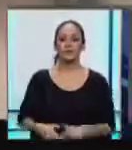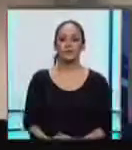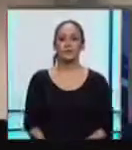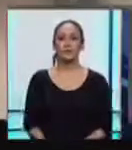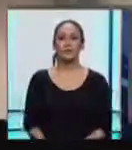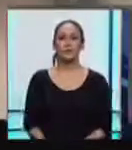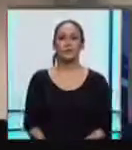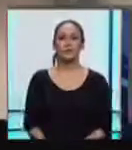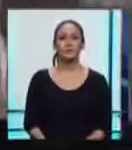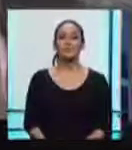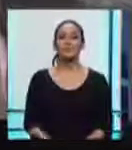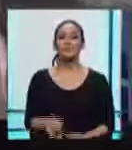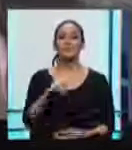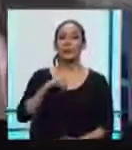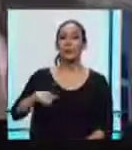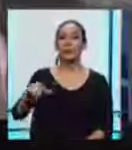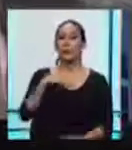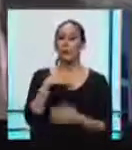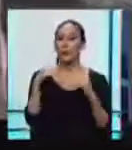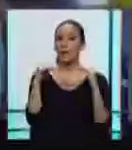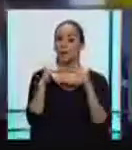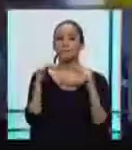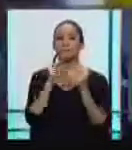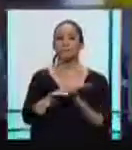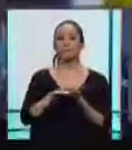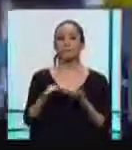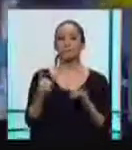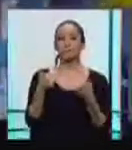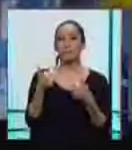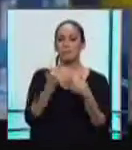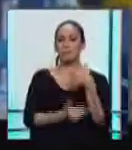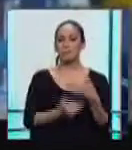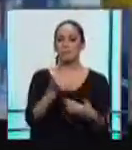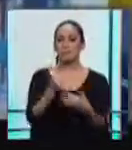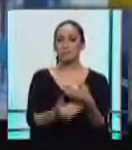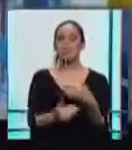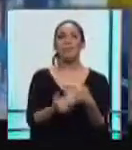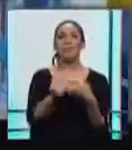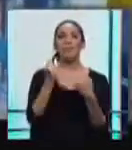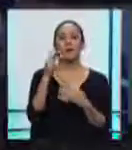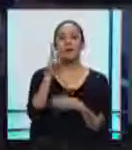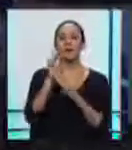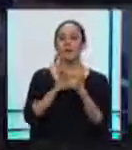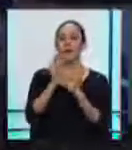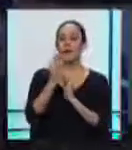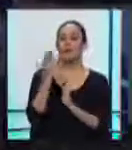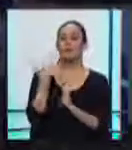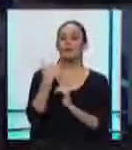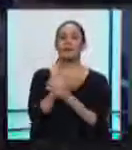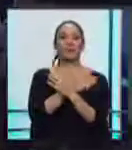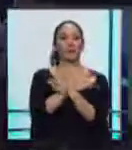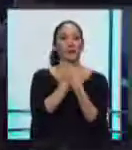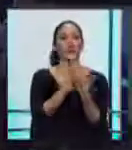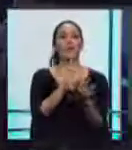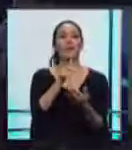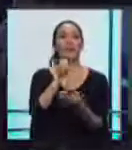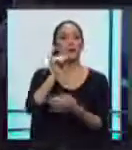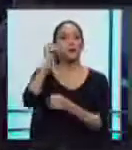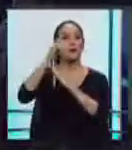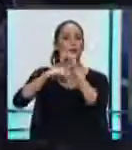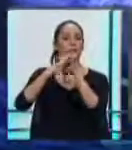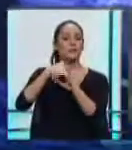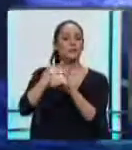La transparencia democrática manejada por el órgano electoral ecuatoriano en las elecciones del 2 de abril es felicitada y reconocida por organismos